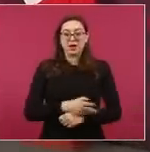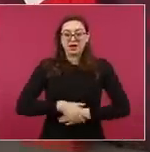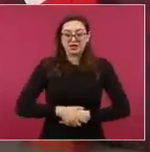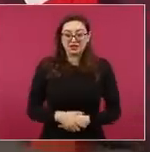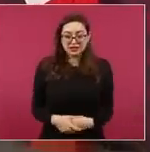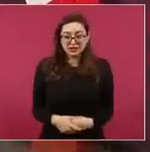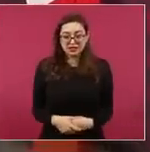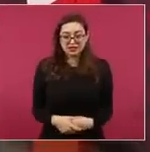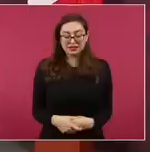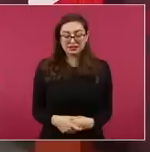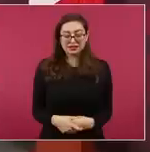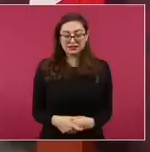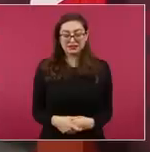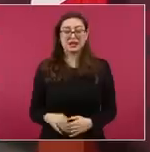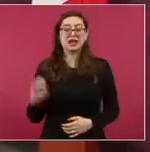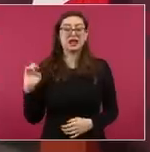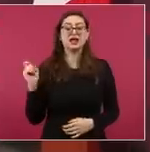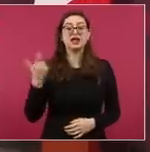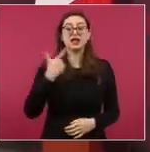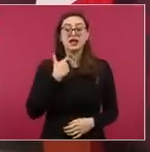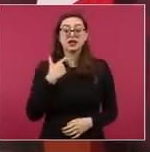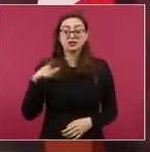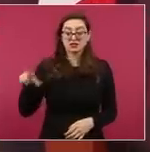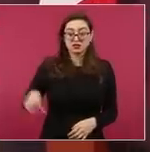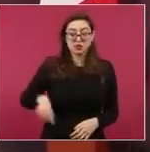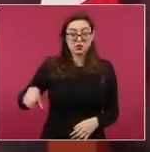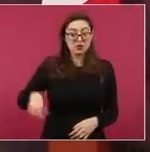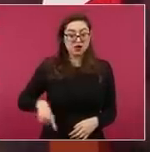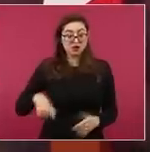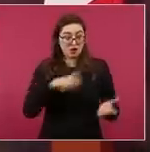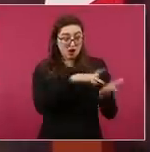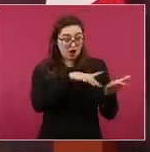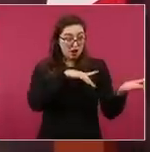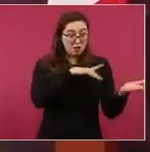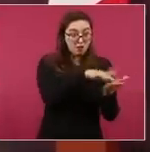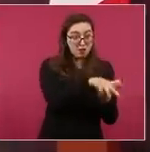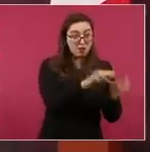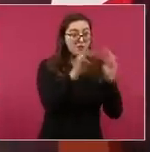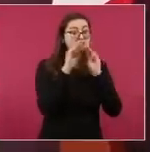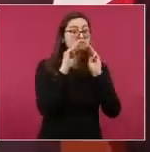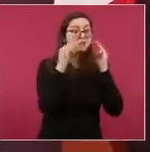de entonces, no el pueblo, porque no hay que confundir,